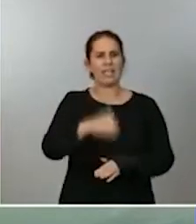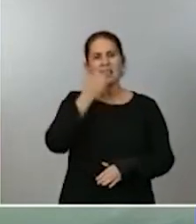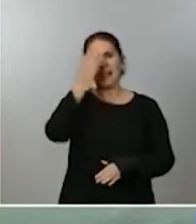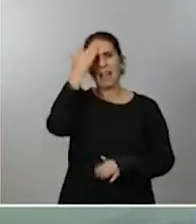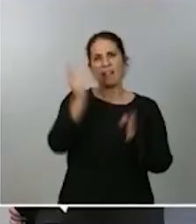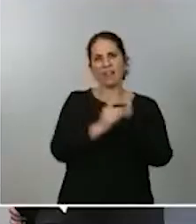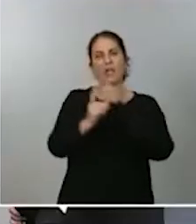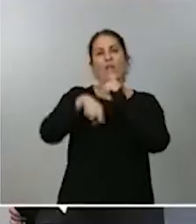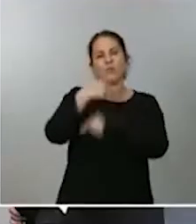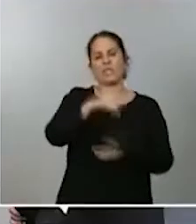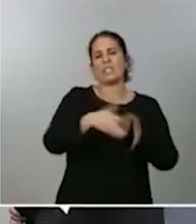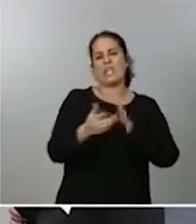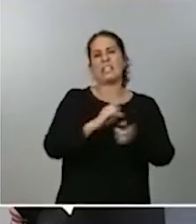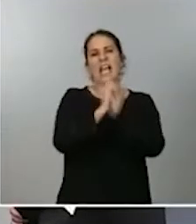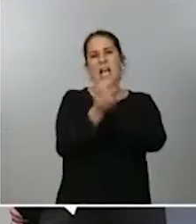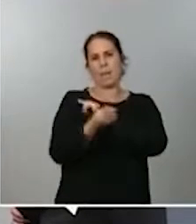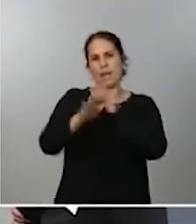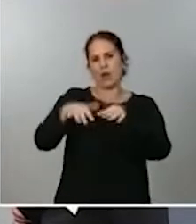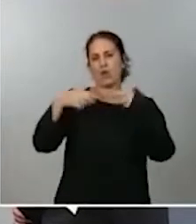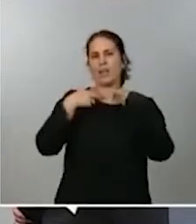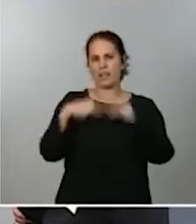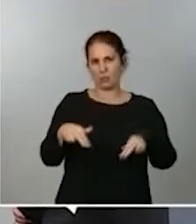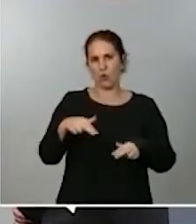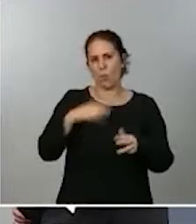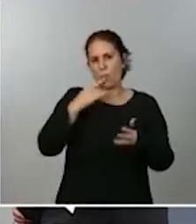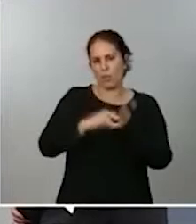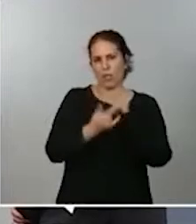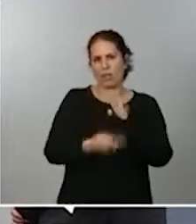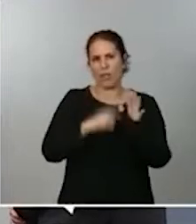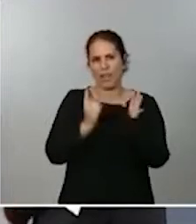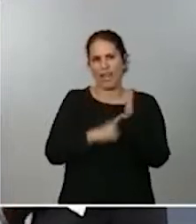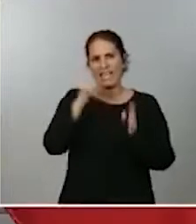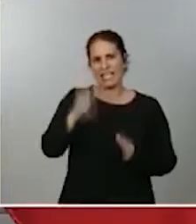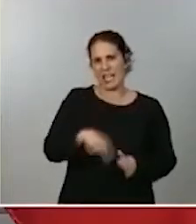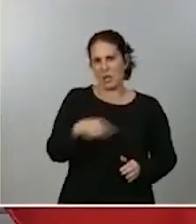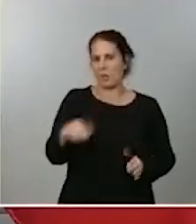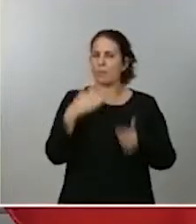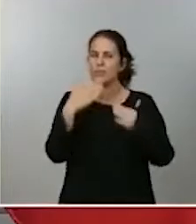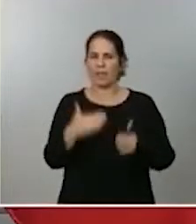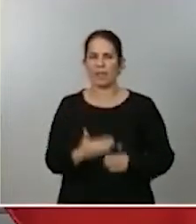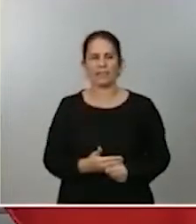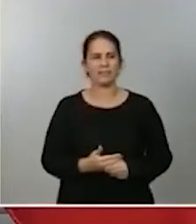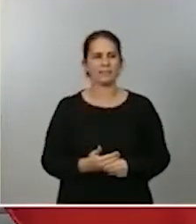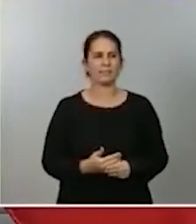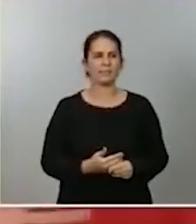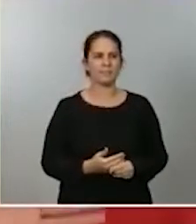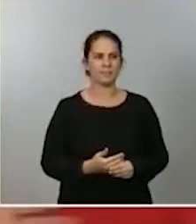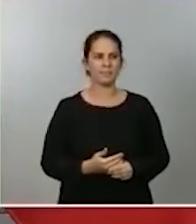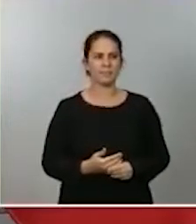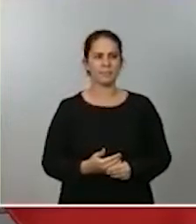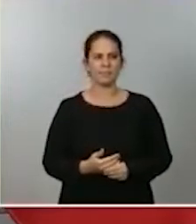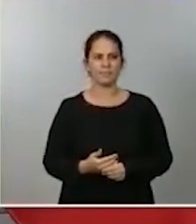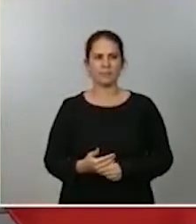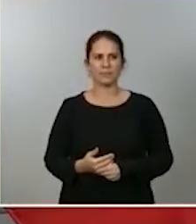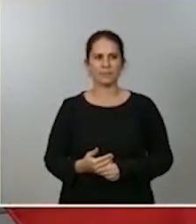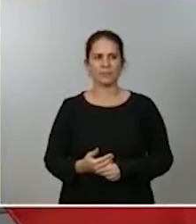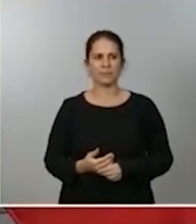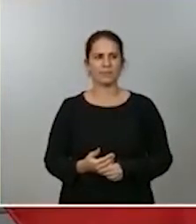proyecto de ley en el Congreso? Muchas gracias. Sí, muchas gracias, Alberto. Periodista, ¿no, Alberto?